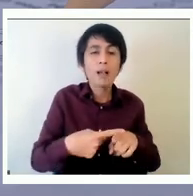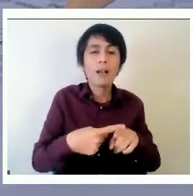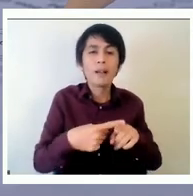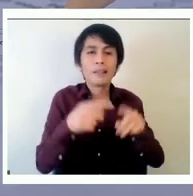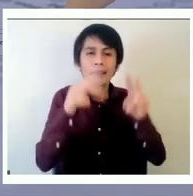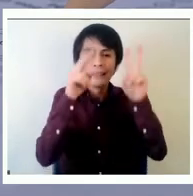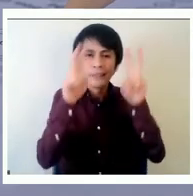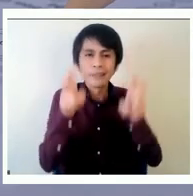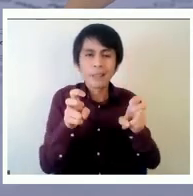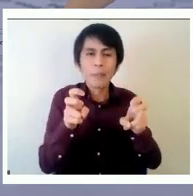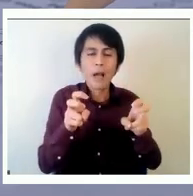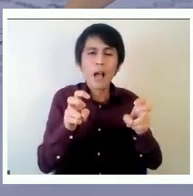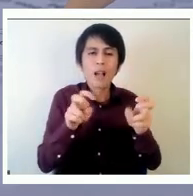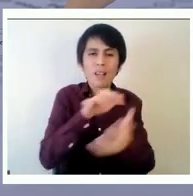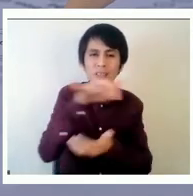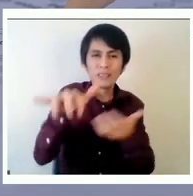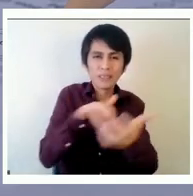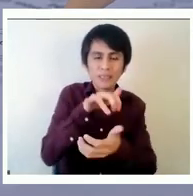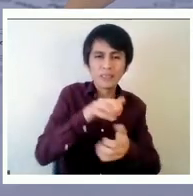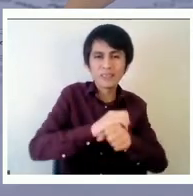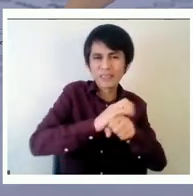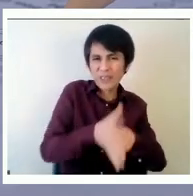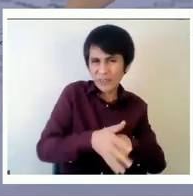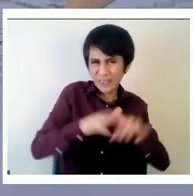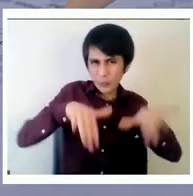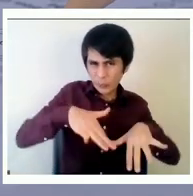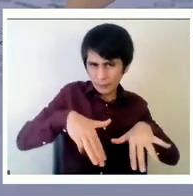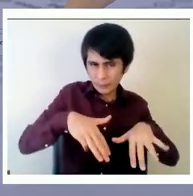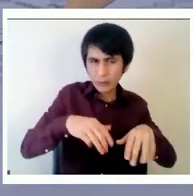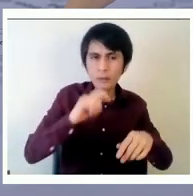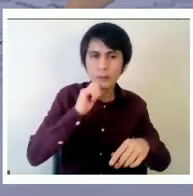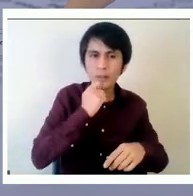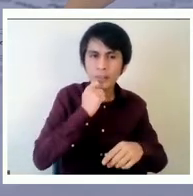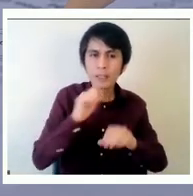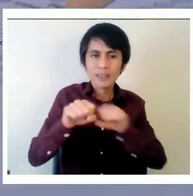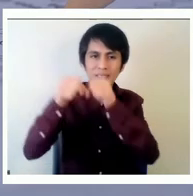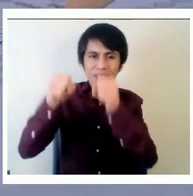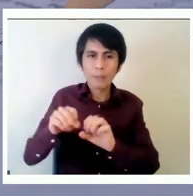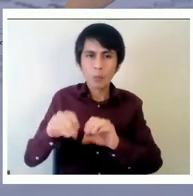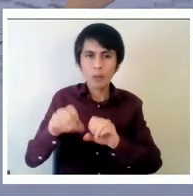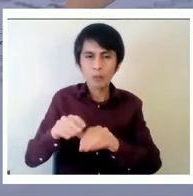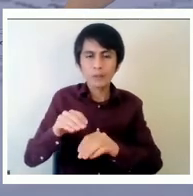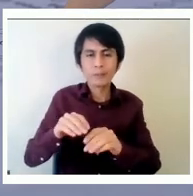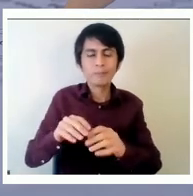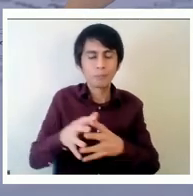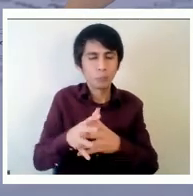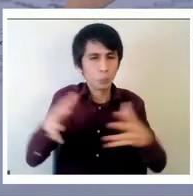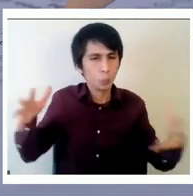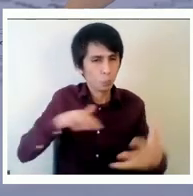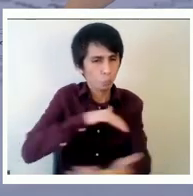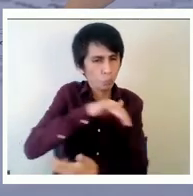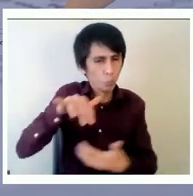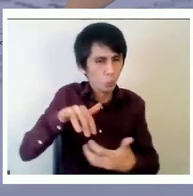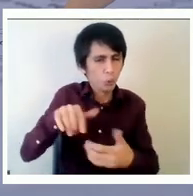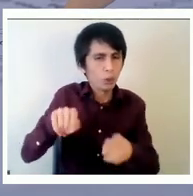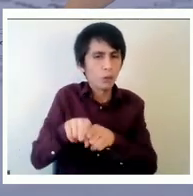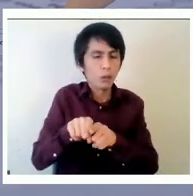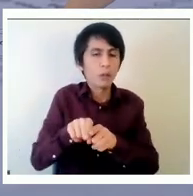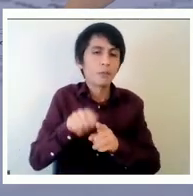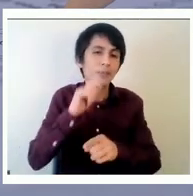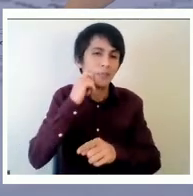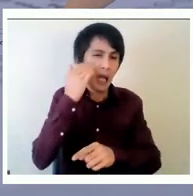una alteración mayúscula del sistema educacional y que básicamente suspendió prácticamente toda la